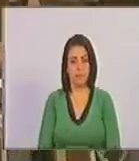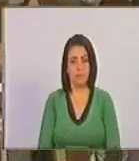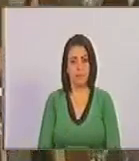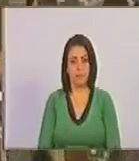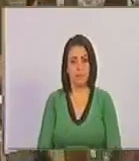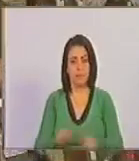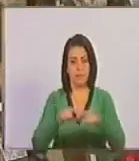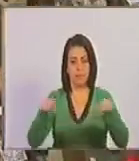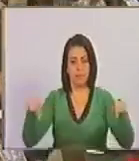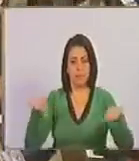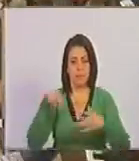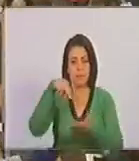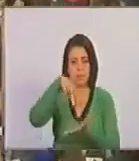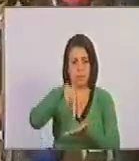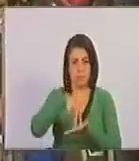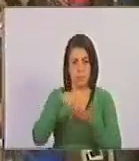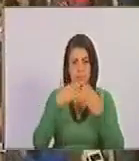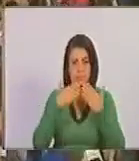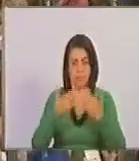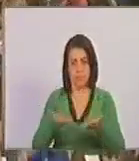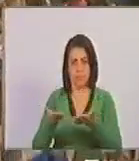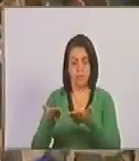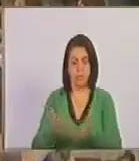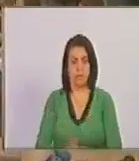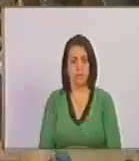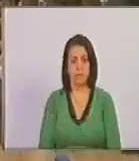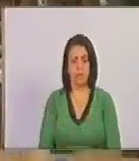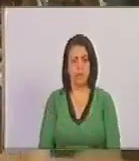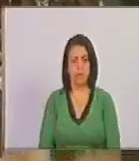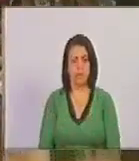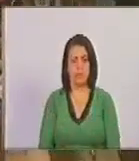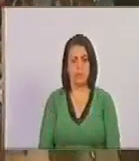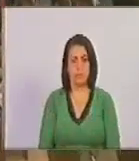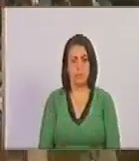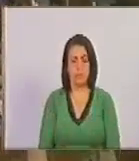solicita la señora de la hora se le concede la la de